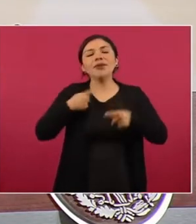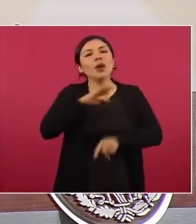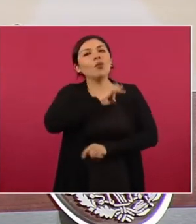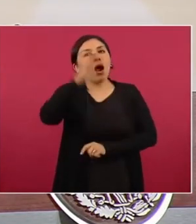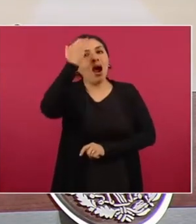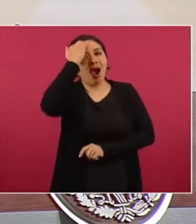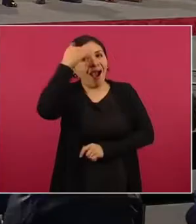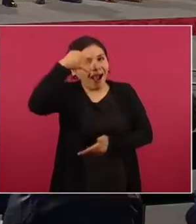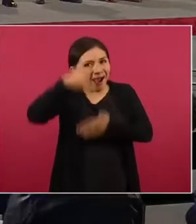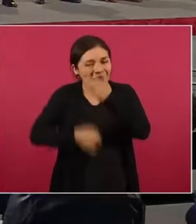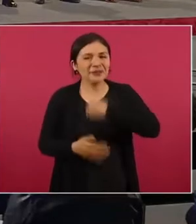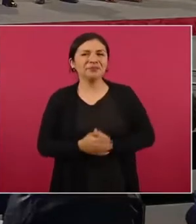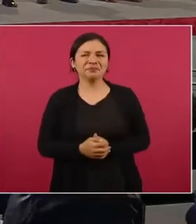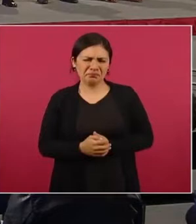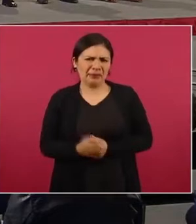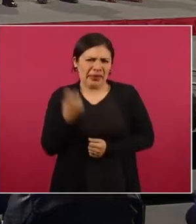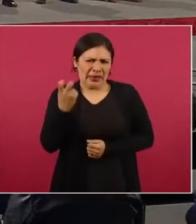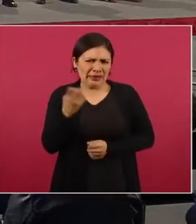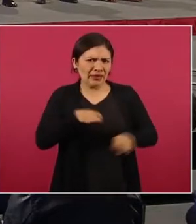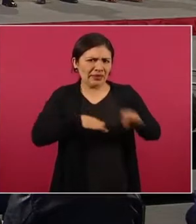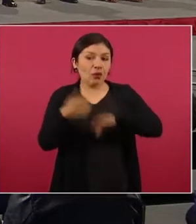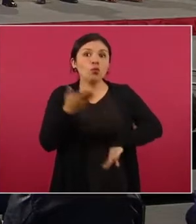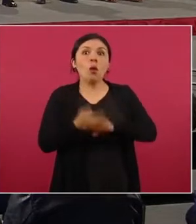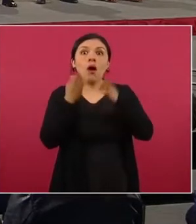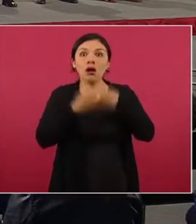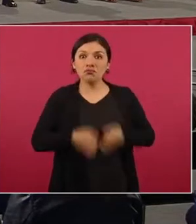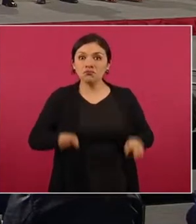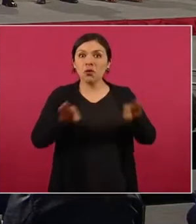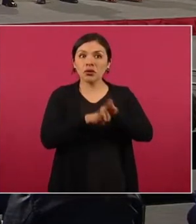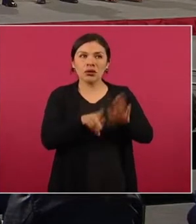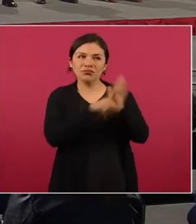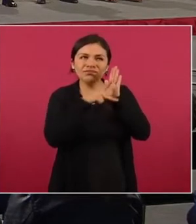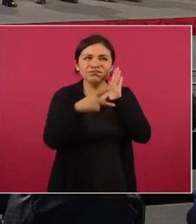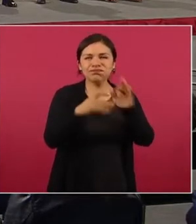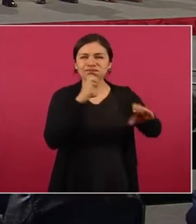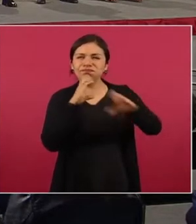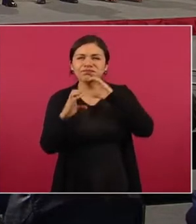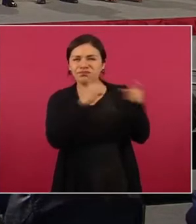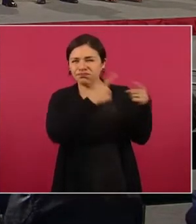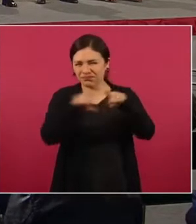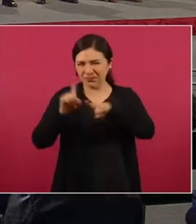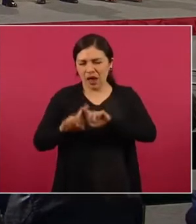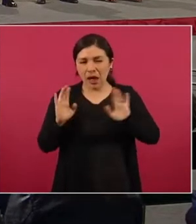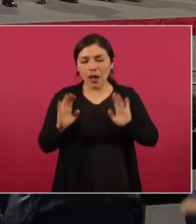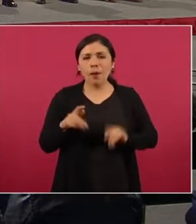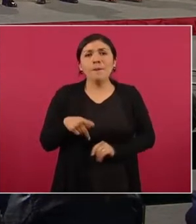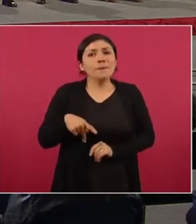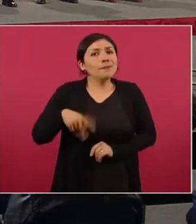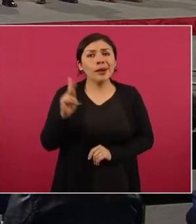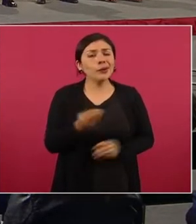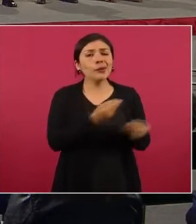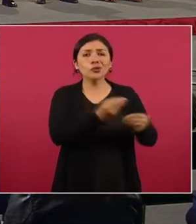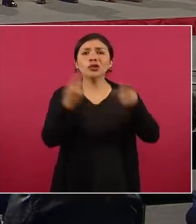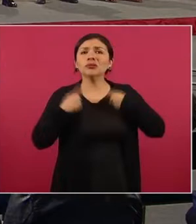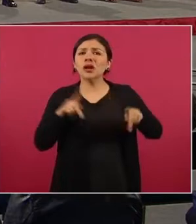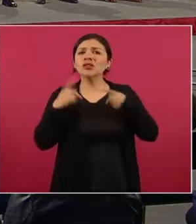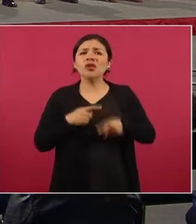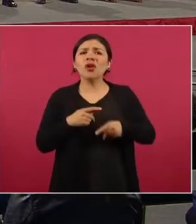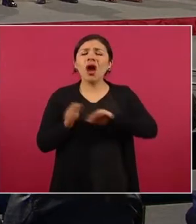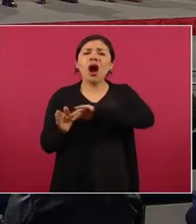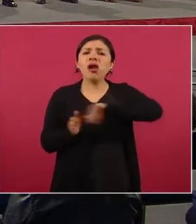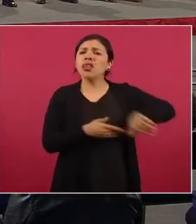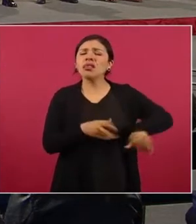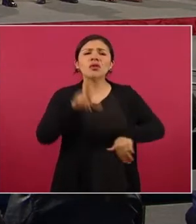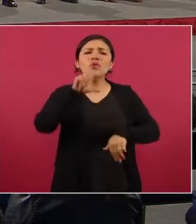A pesar de esa tarea o de esa importancia que tiene la labor periodística, muchos periodistas han sido excluidos